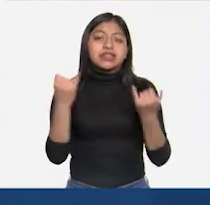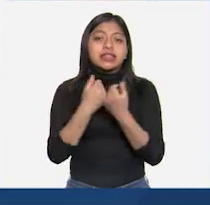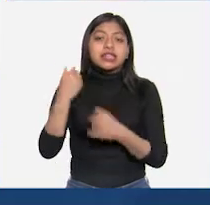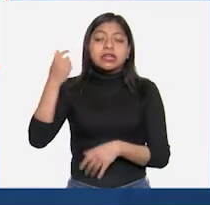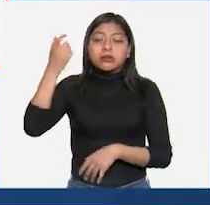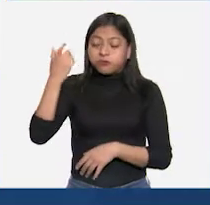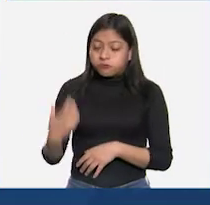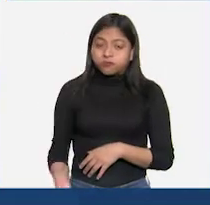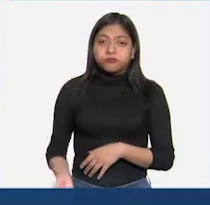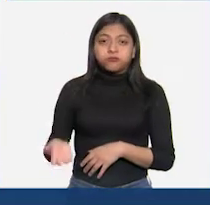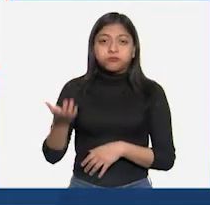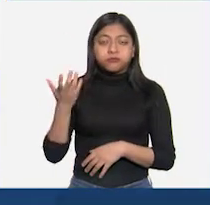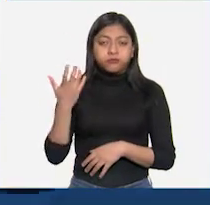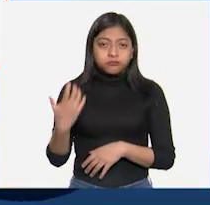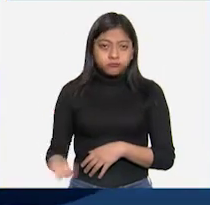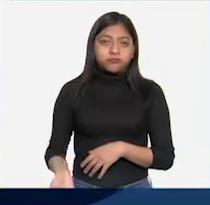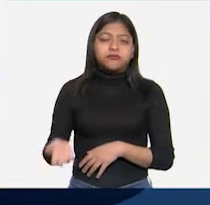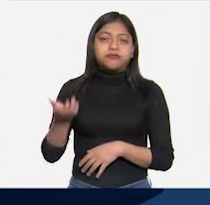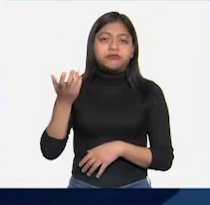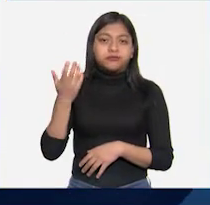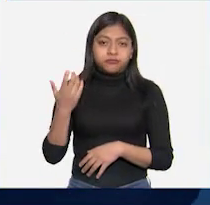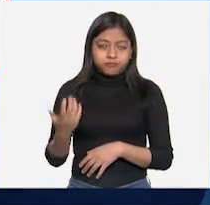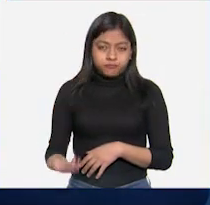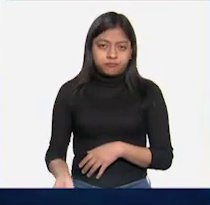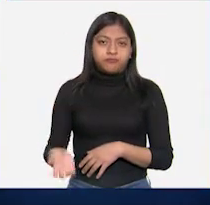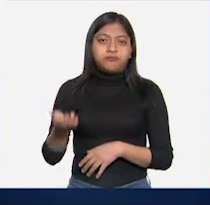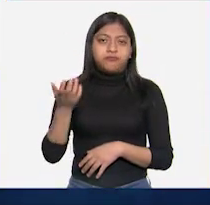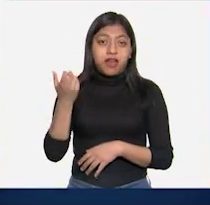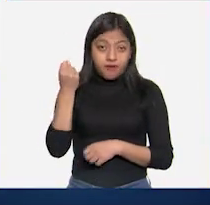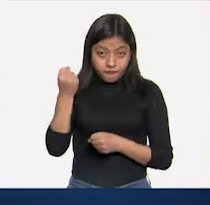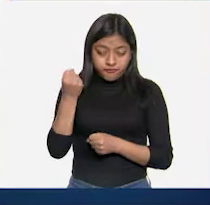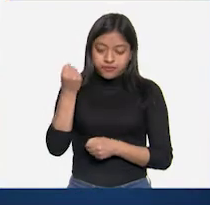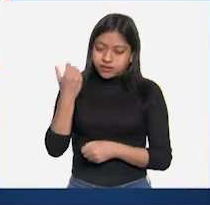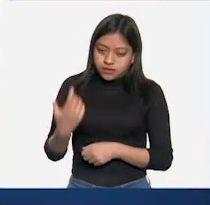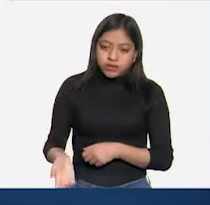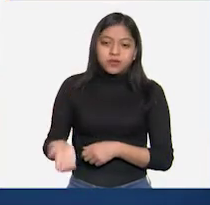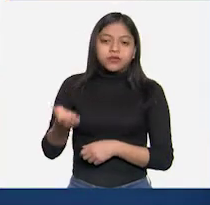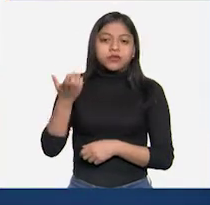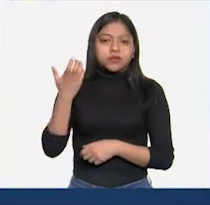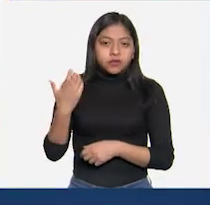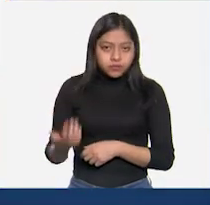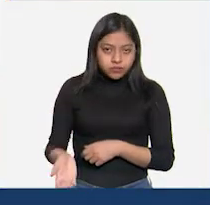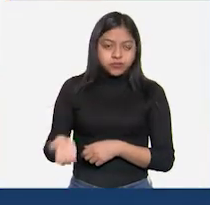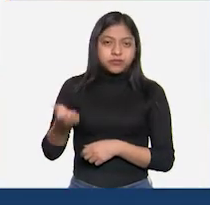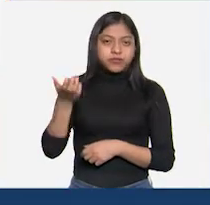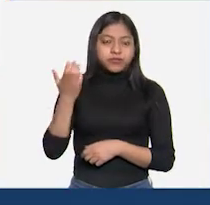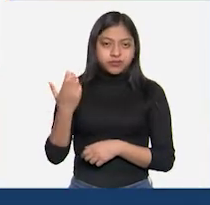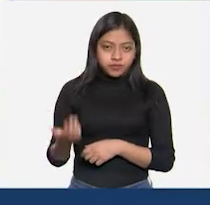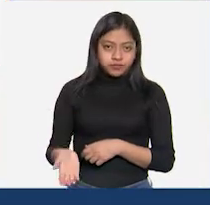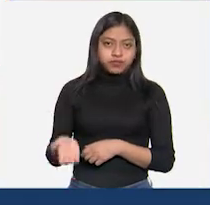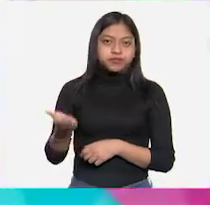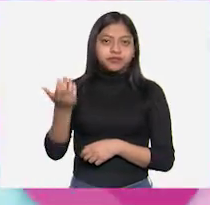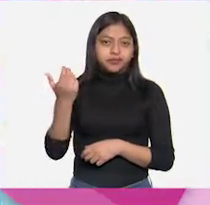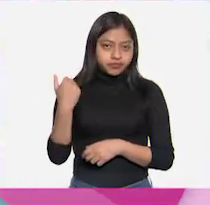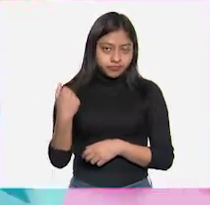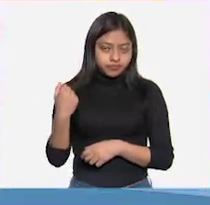un impulso que lo mantiene girando en un extremo de la cuerda y luego lo hace regresar a nuestra mano.